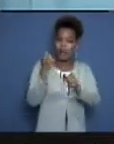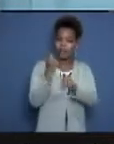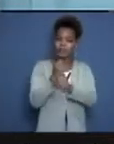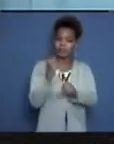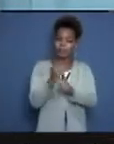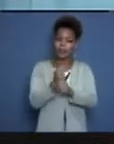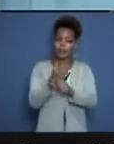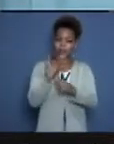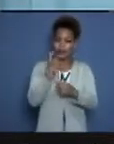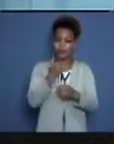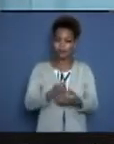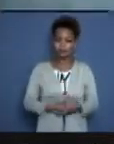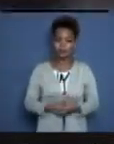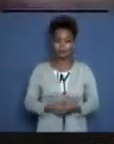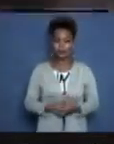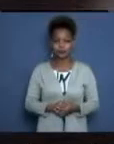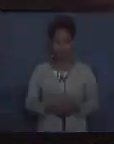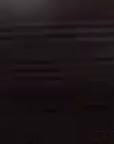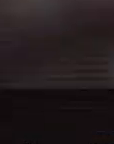pausa y ya estamos de vuelta.